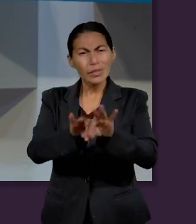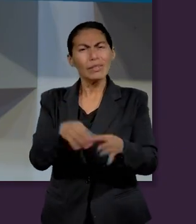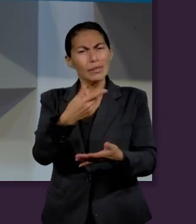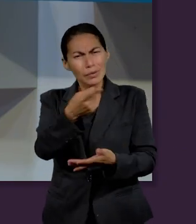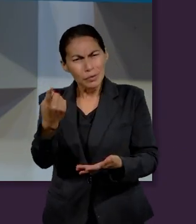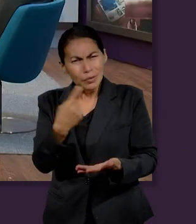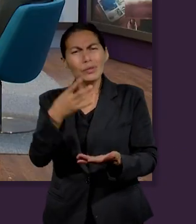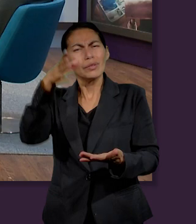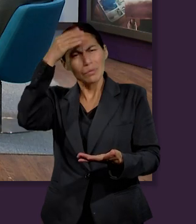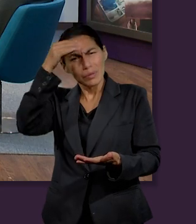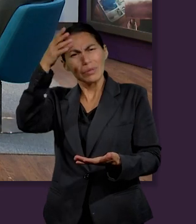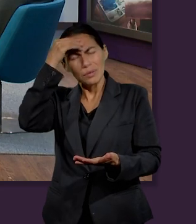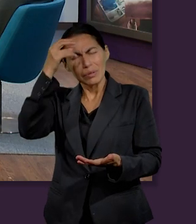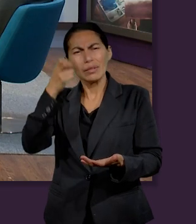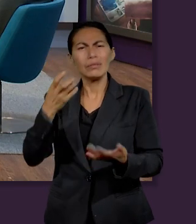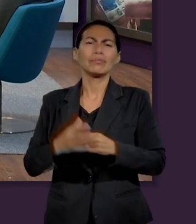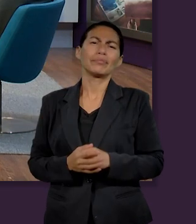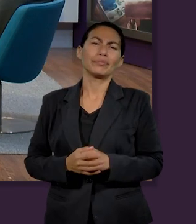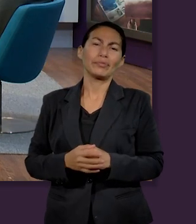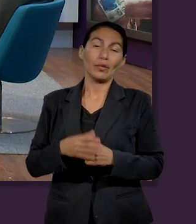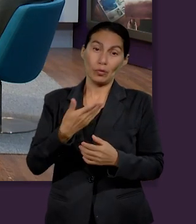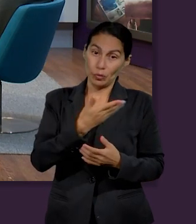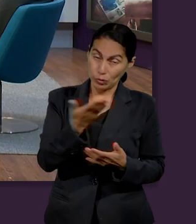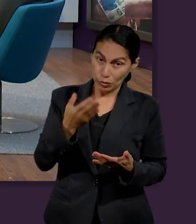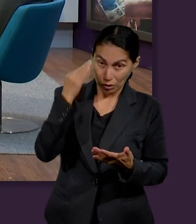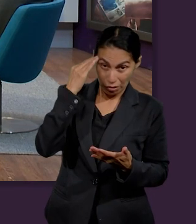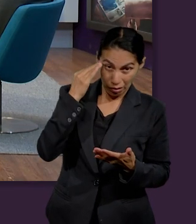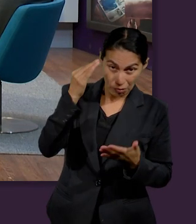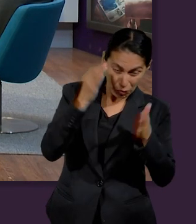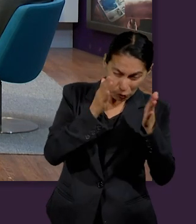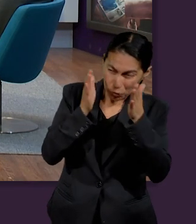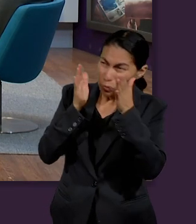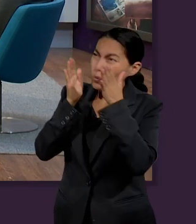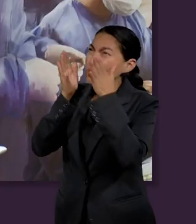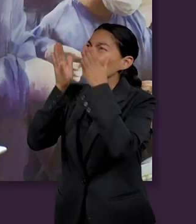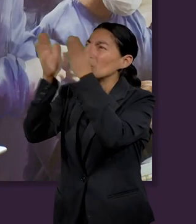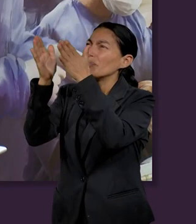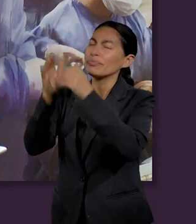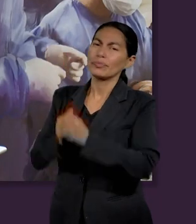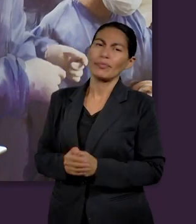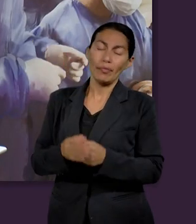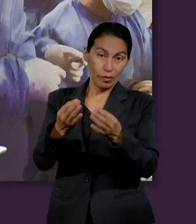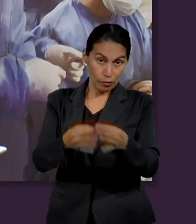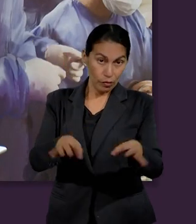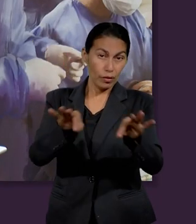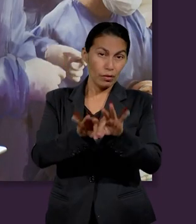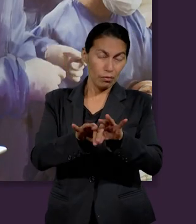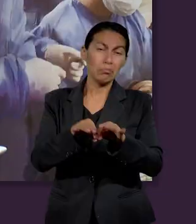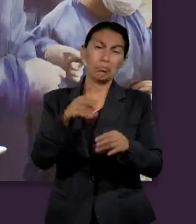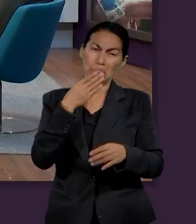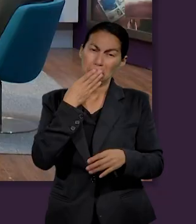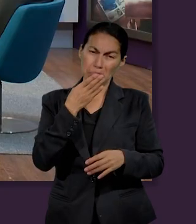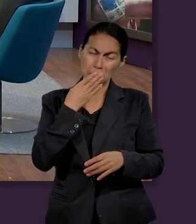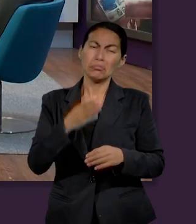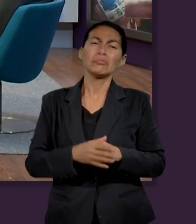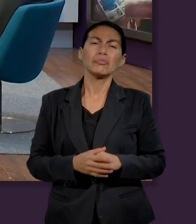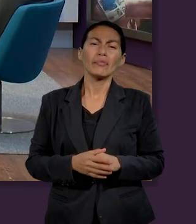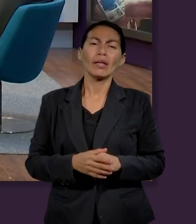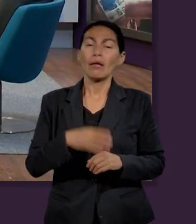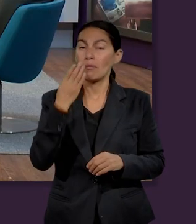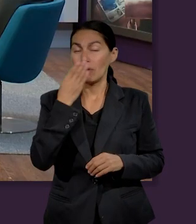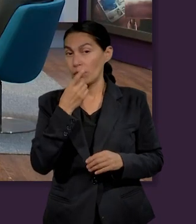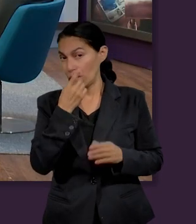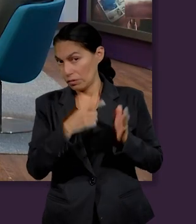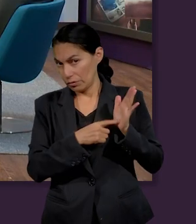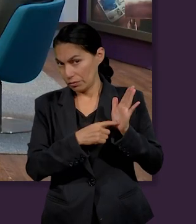podemos extraer lecciones importantes, dedicar su tiempo. Le valió la pena, creo que valió la pena, porque al final de cuentas, el